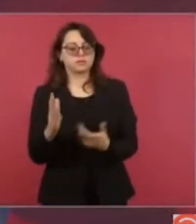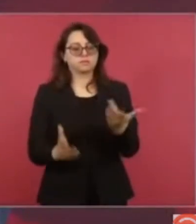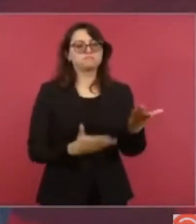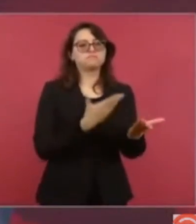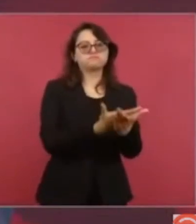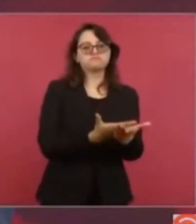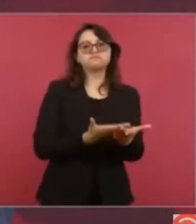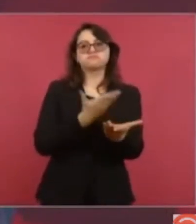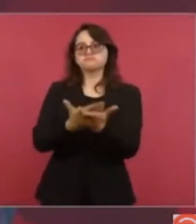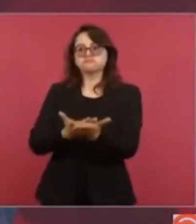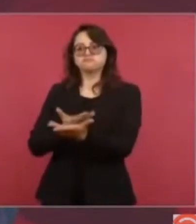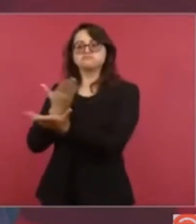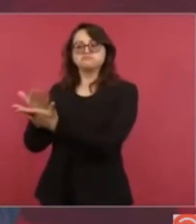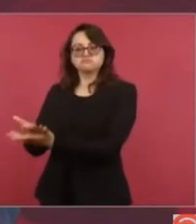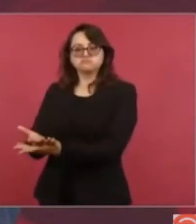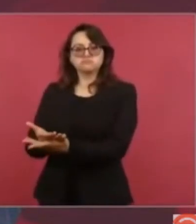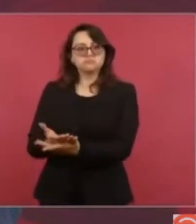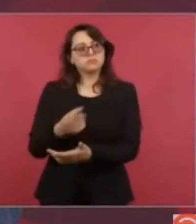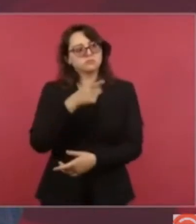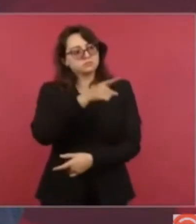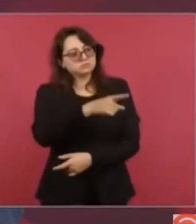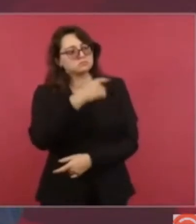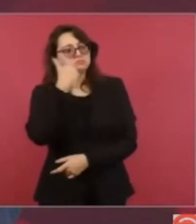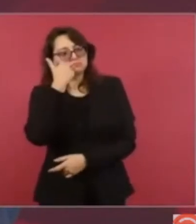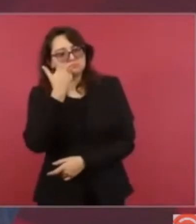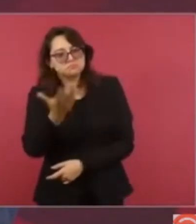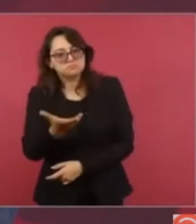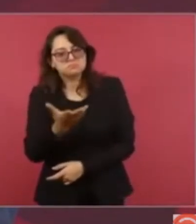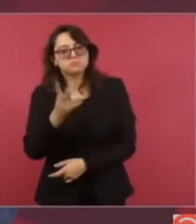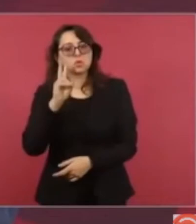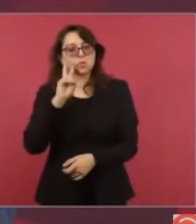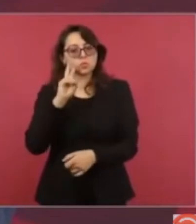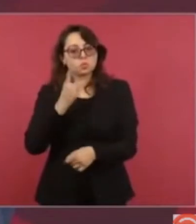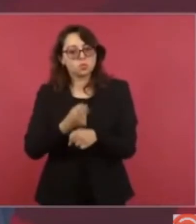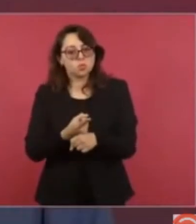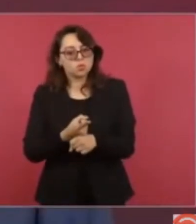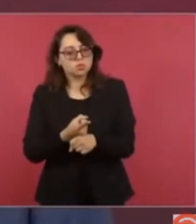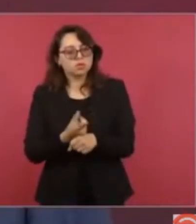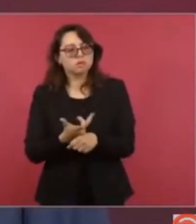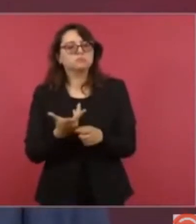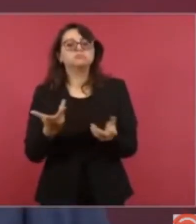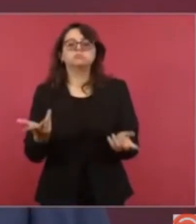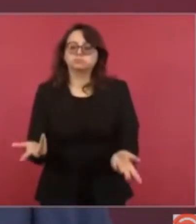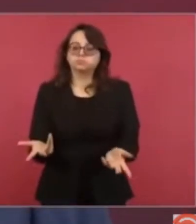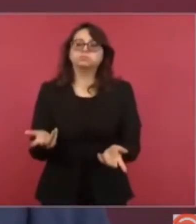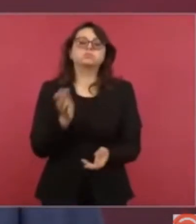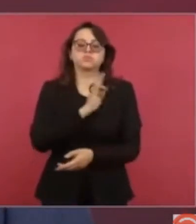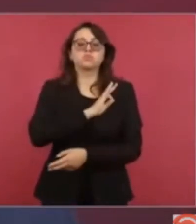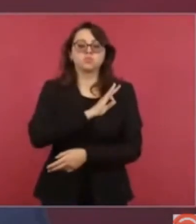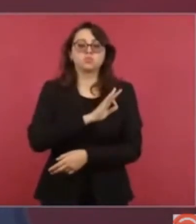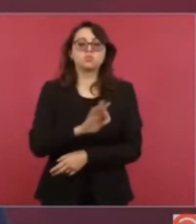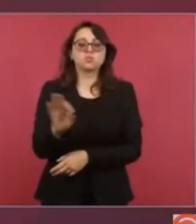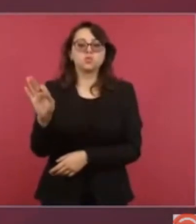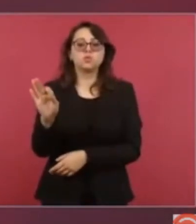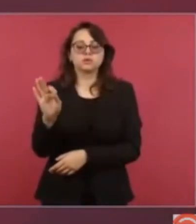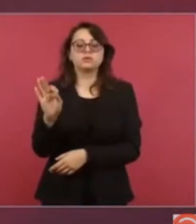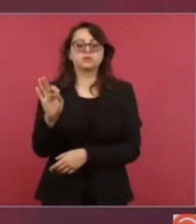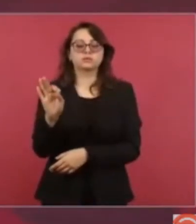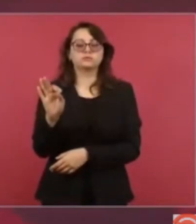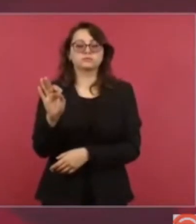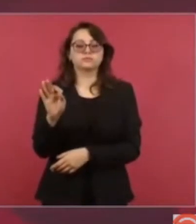voluntad de parte de la empresa, sí se llevan a cabo acciones